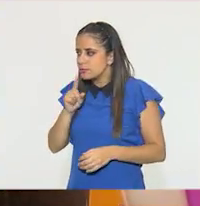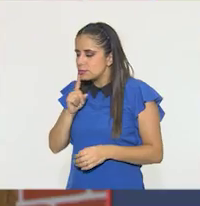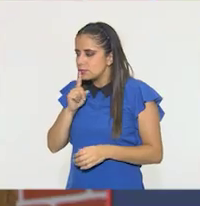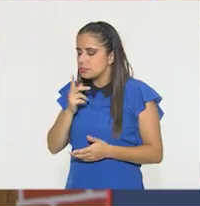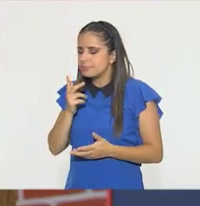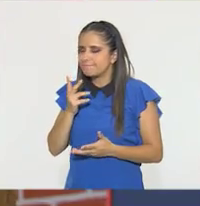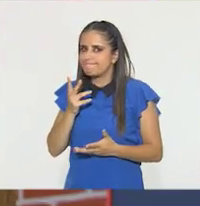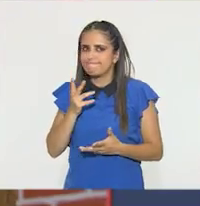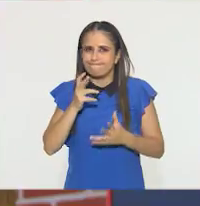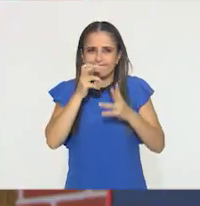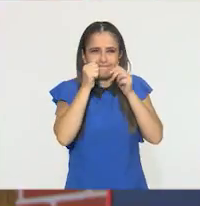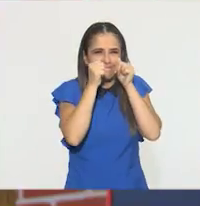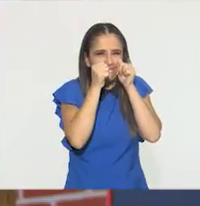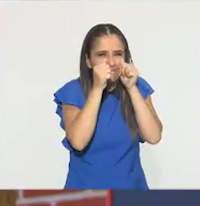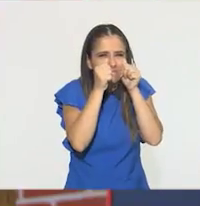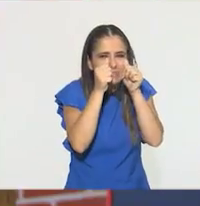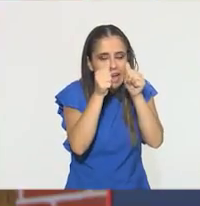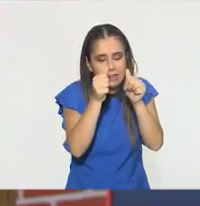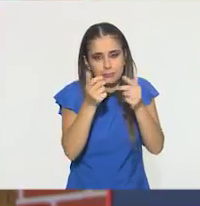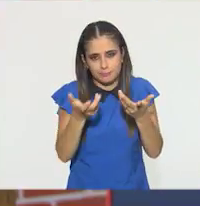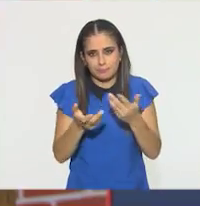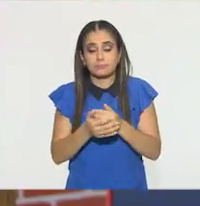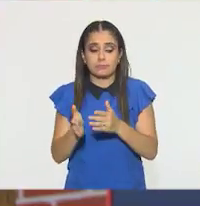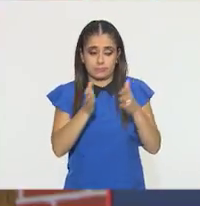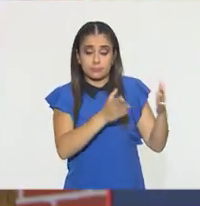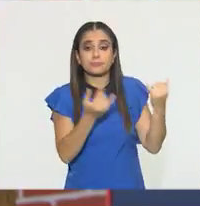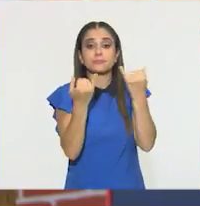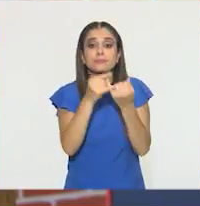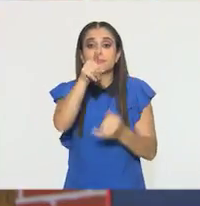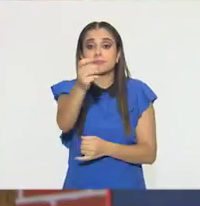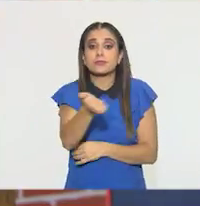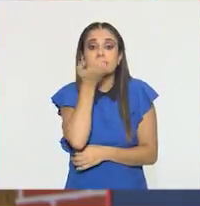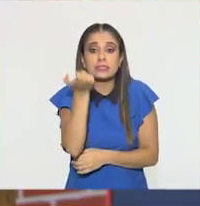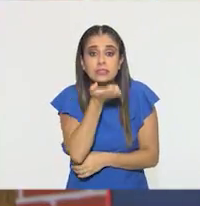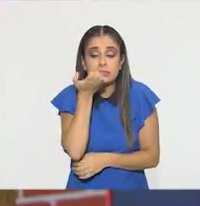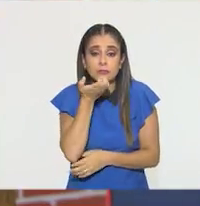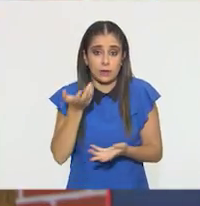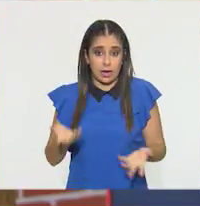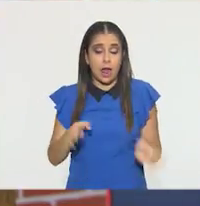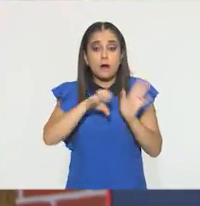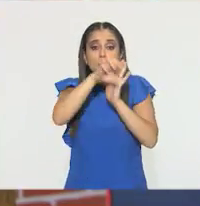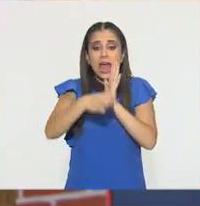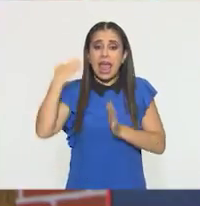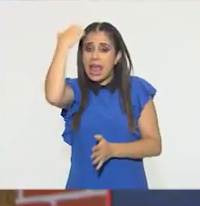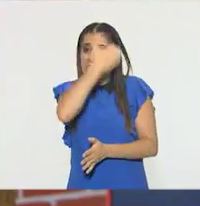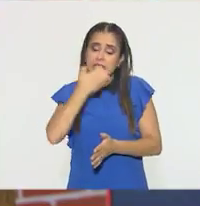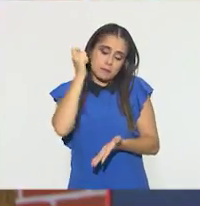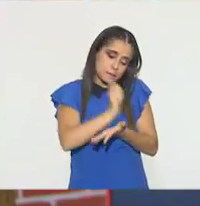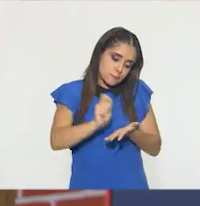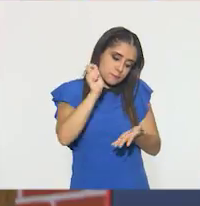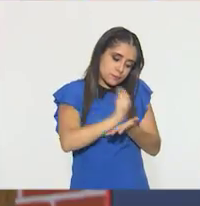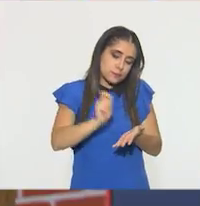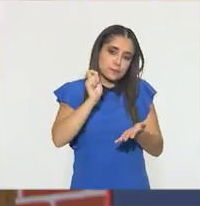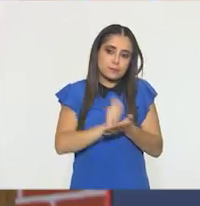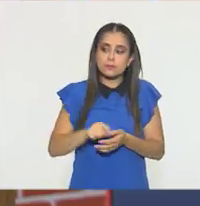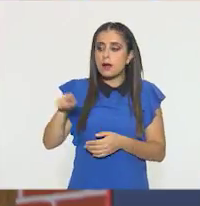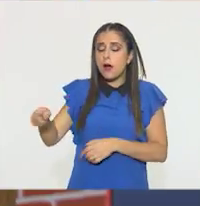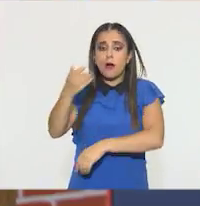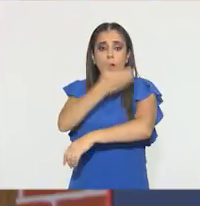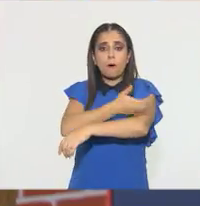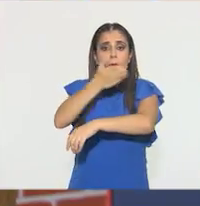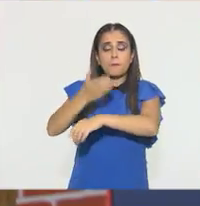Muchísimas veces. Muy bien. Otro ejemplo es en la escuela. Como cuando estás haciendo un examen, tal vez tus amigos ya acabaron y están jugando afuera.